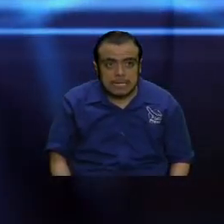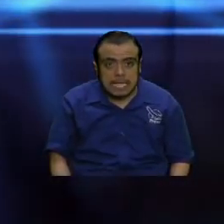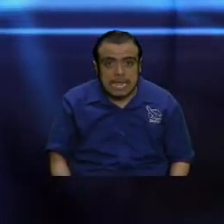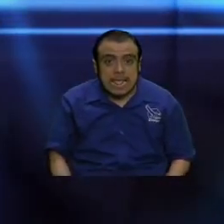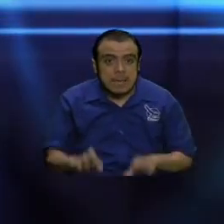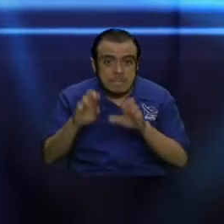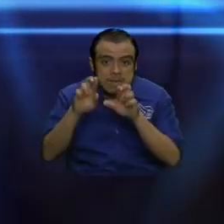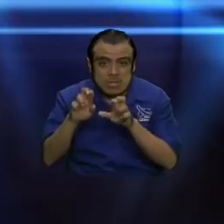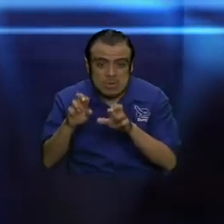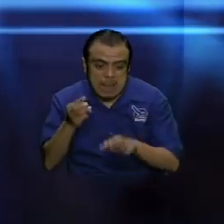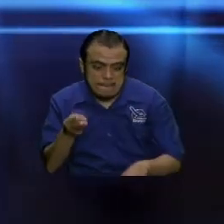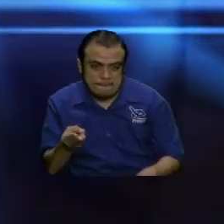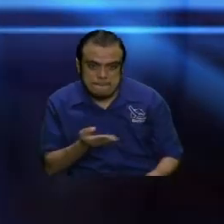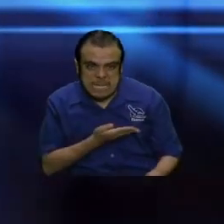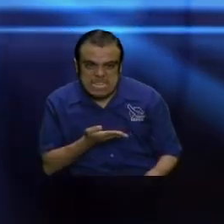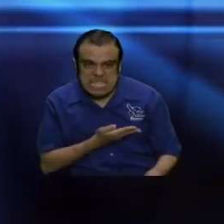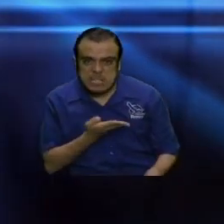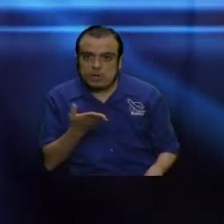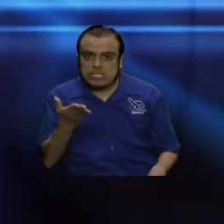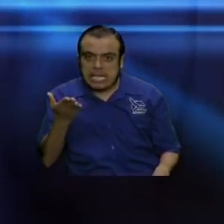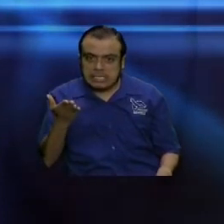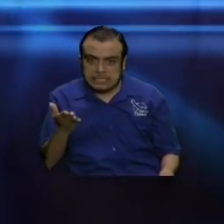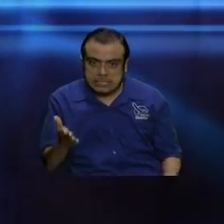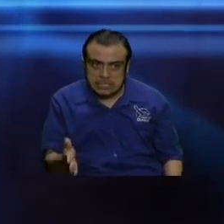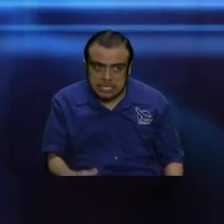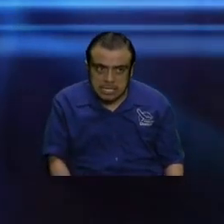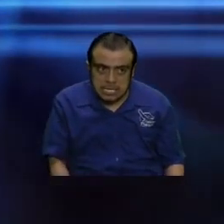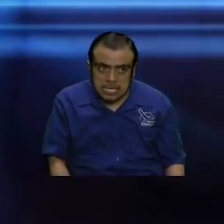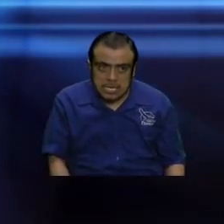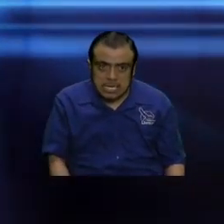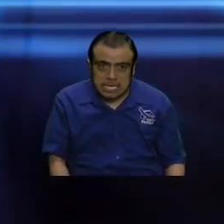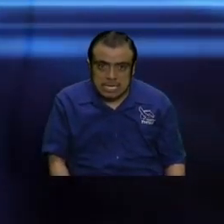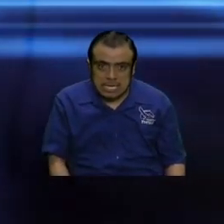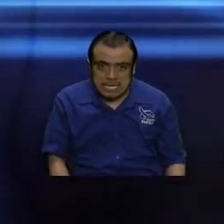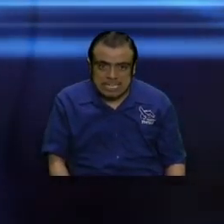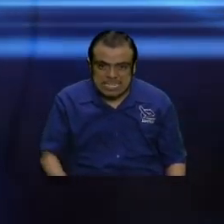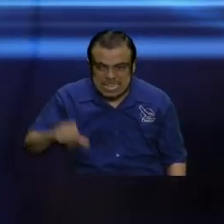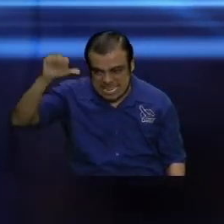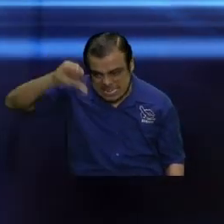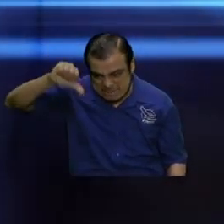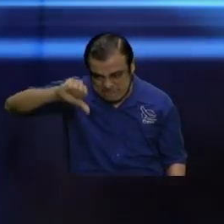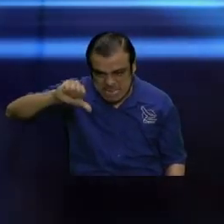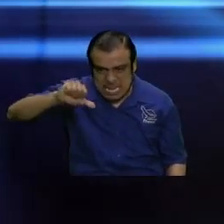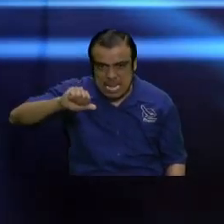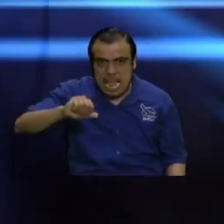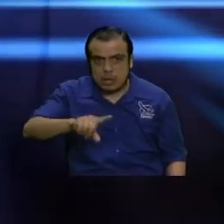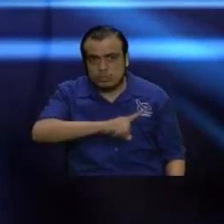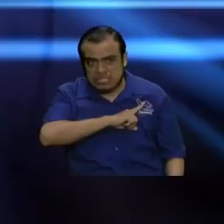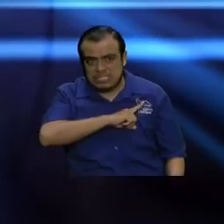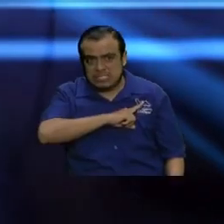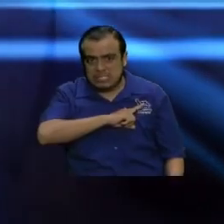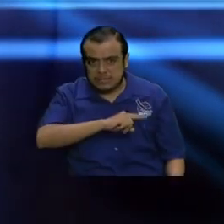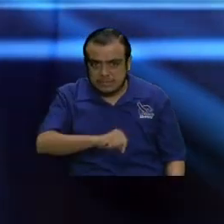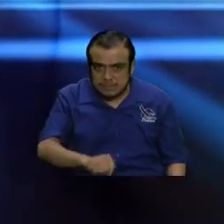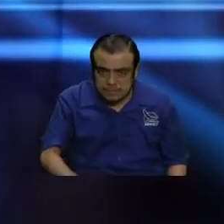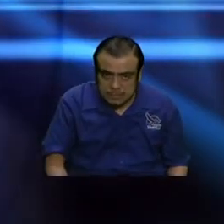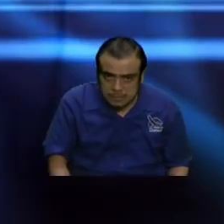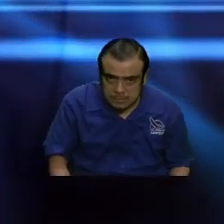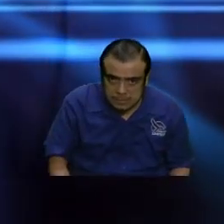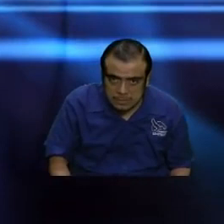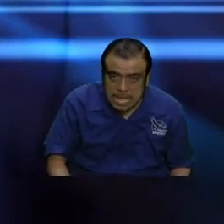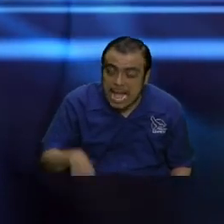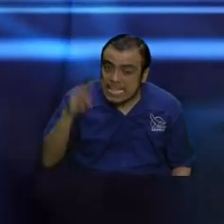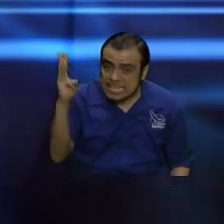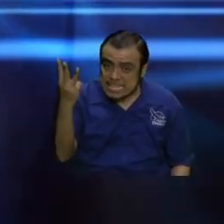de mentirosos que tienen cauterizada la conciencia. O que estos tienen